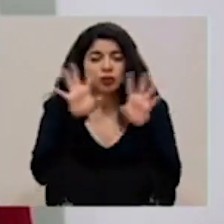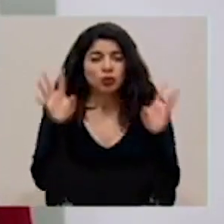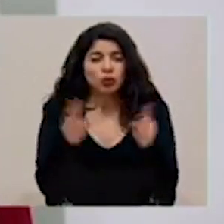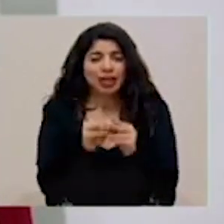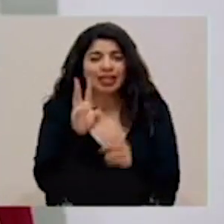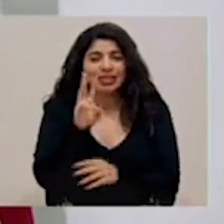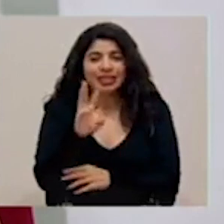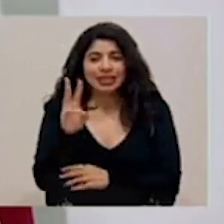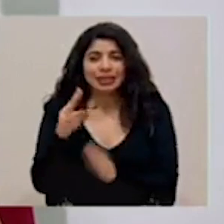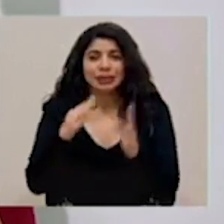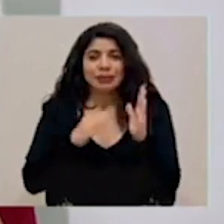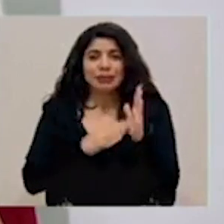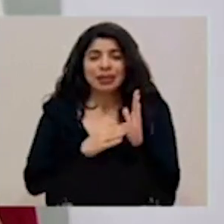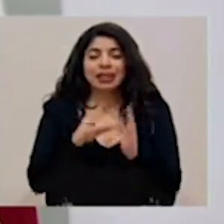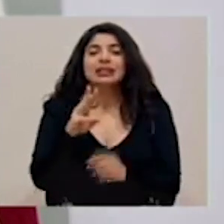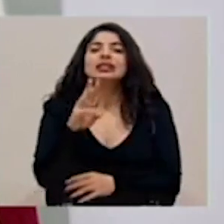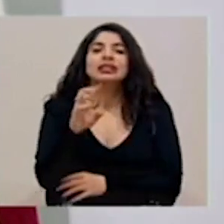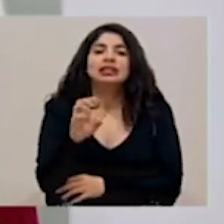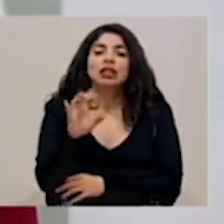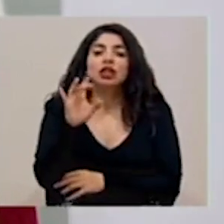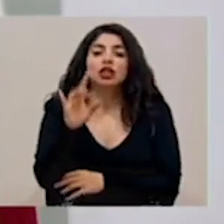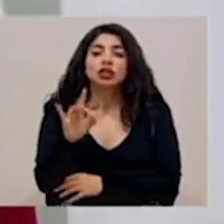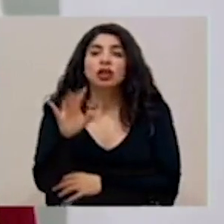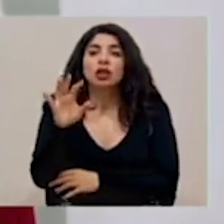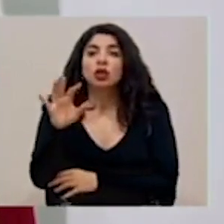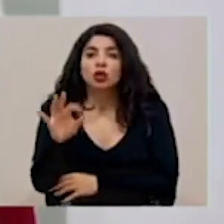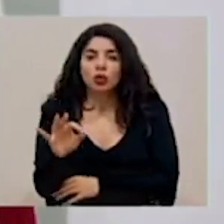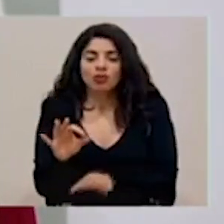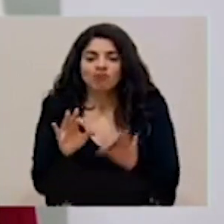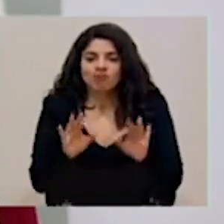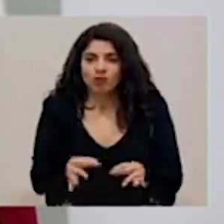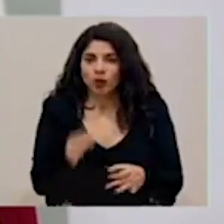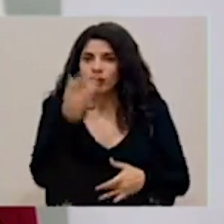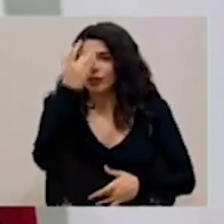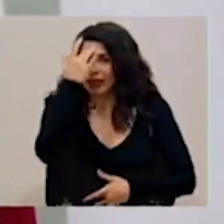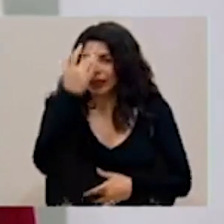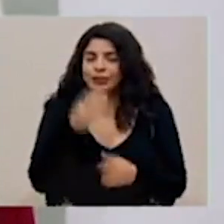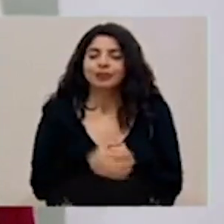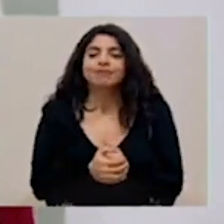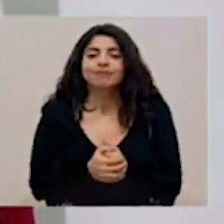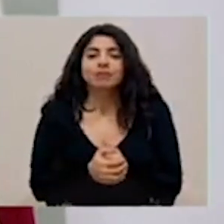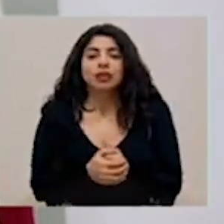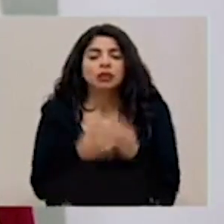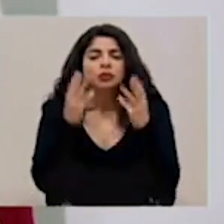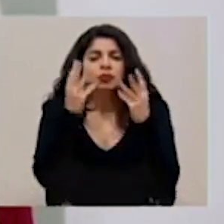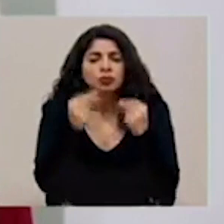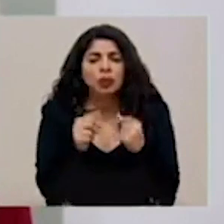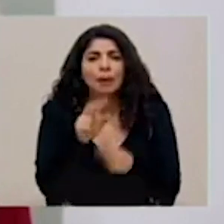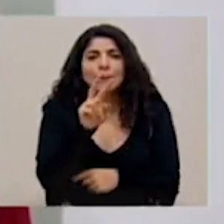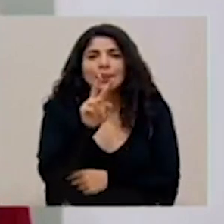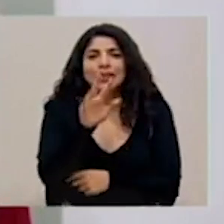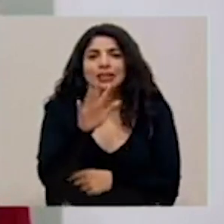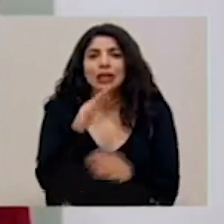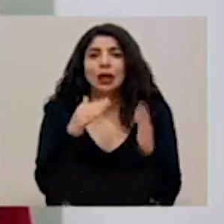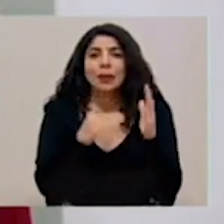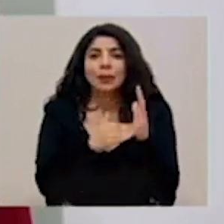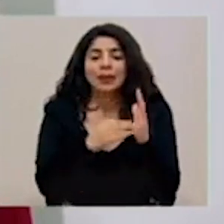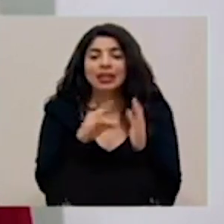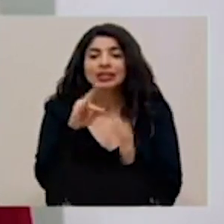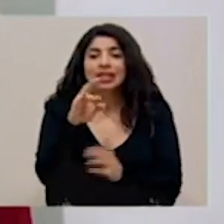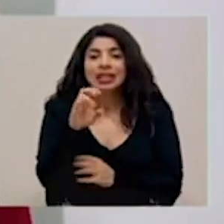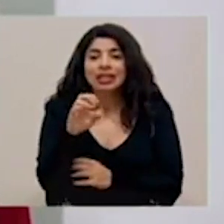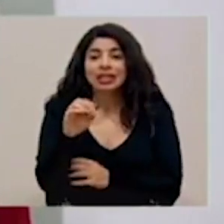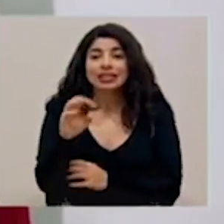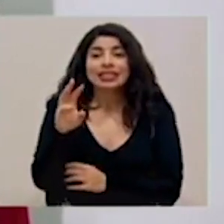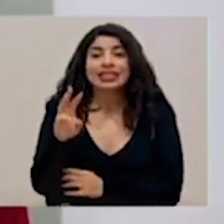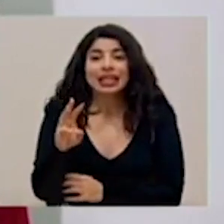66,689 casos confirmados. Se contabilizan 25,706